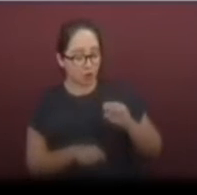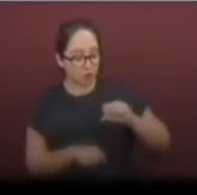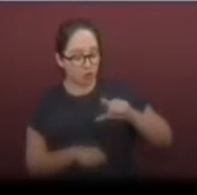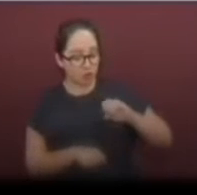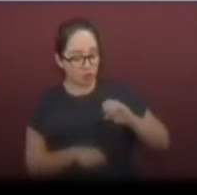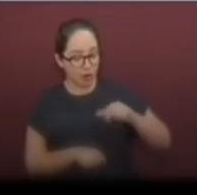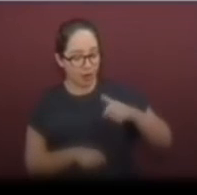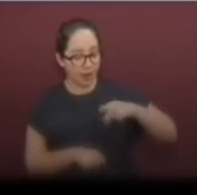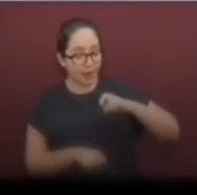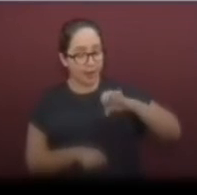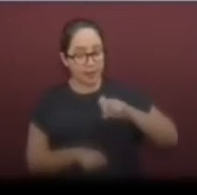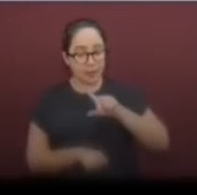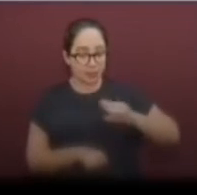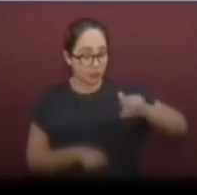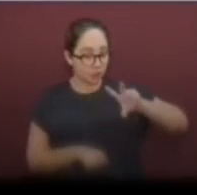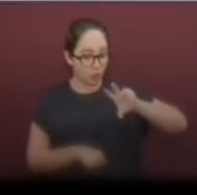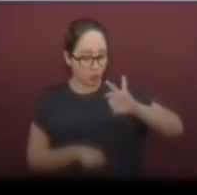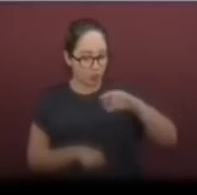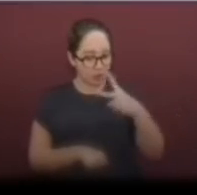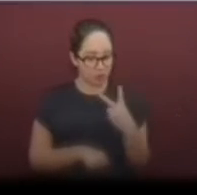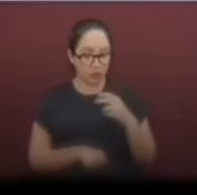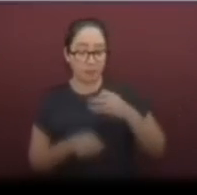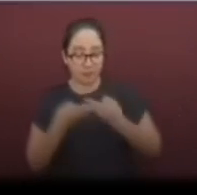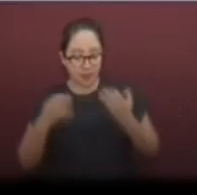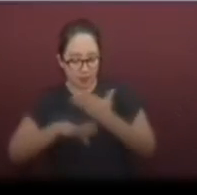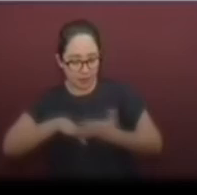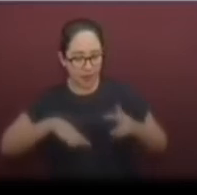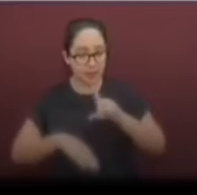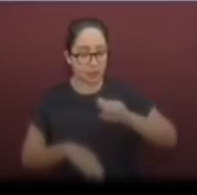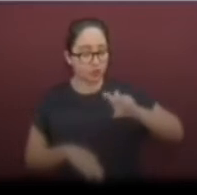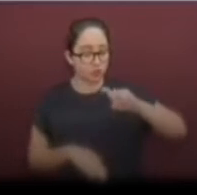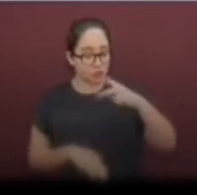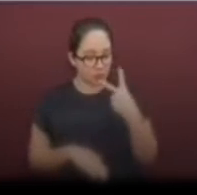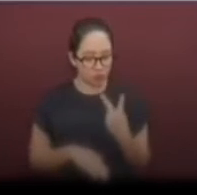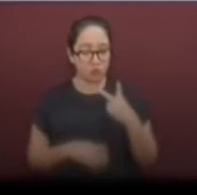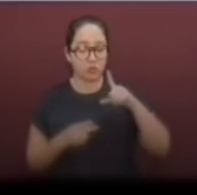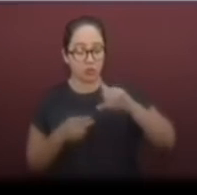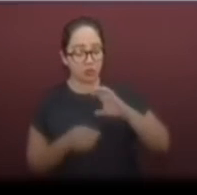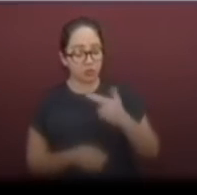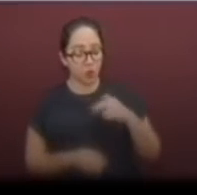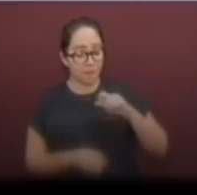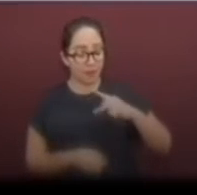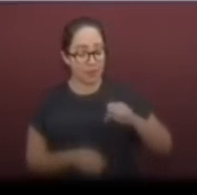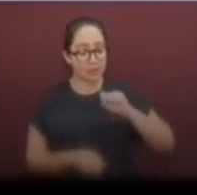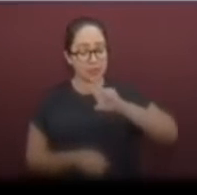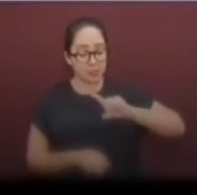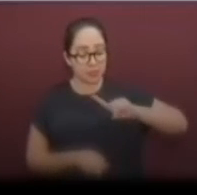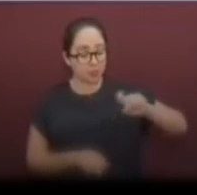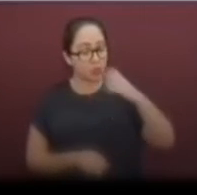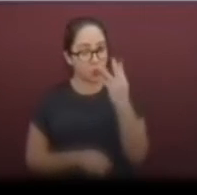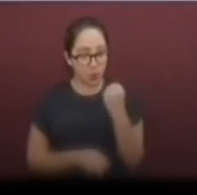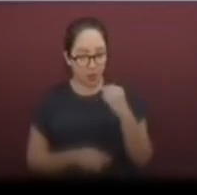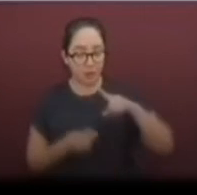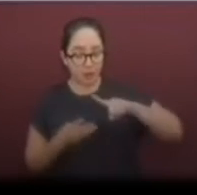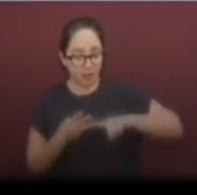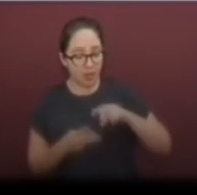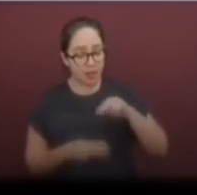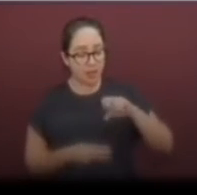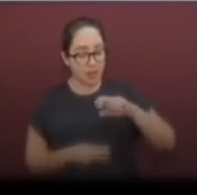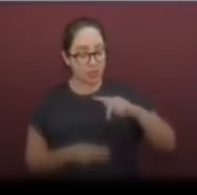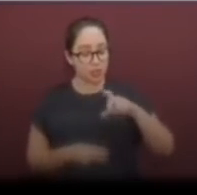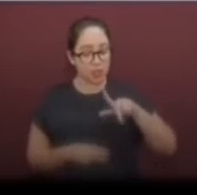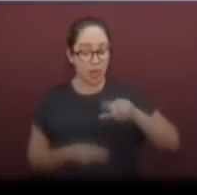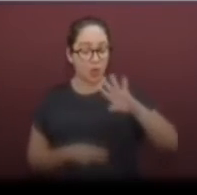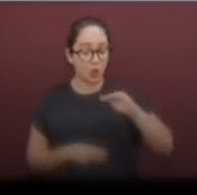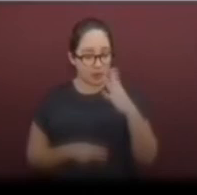192. Tierra Blanca, 132. Las Chuapas, 109. Nanchital, 99.